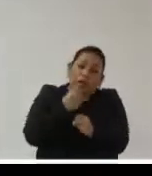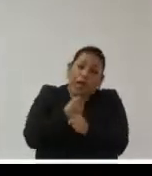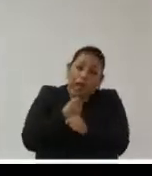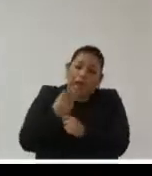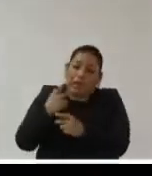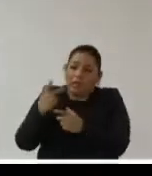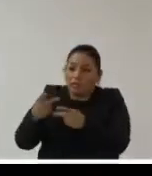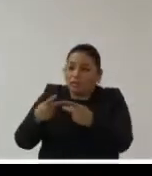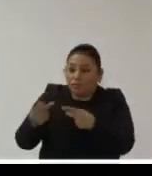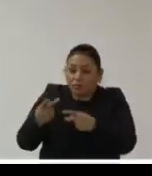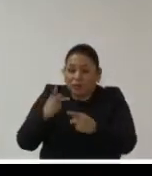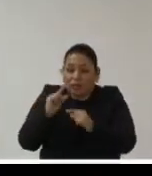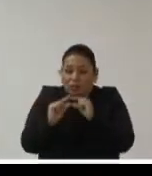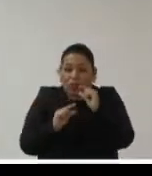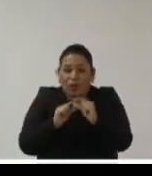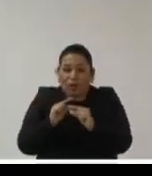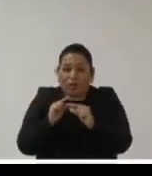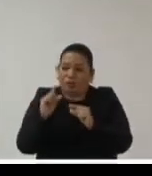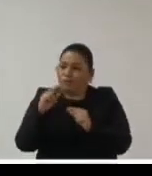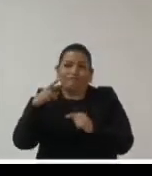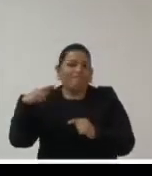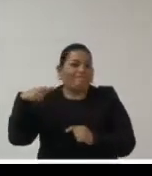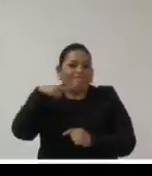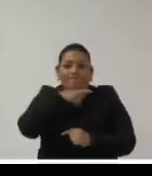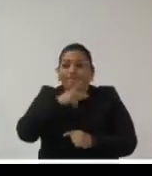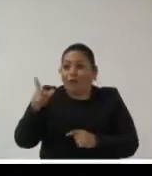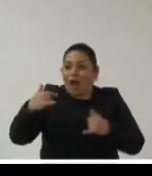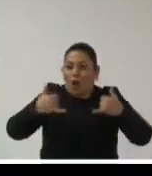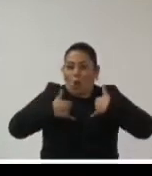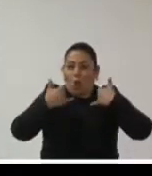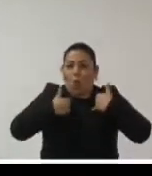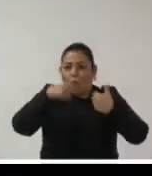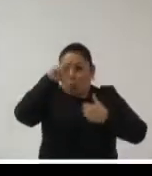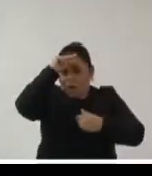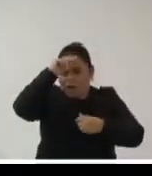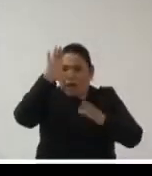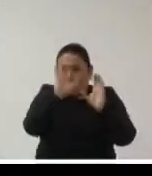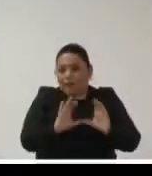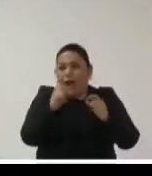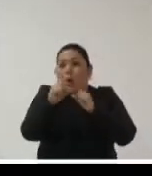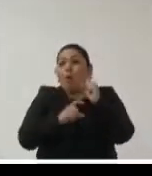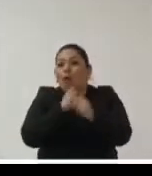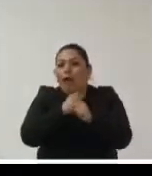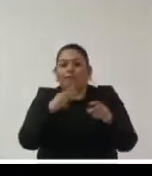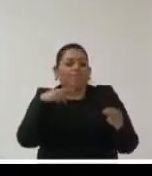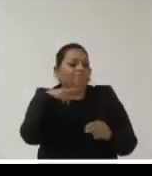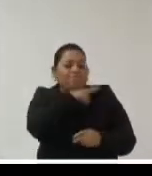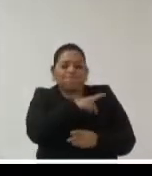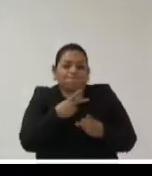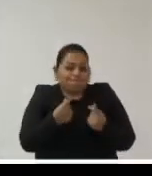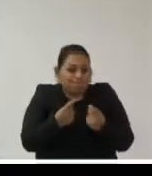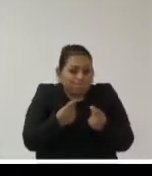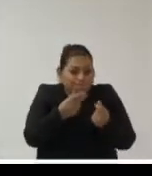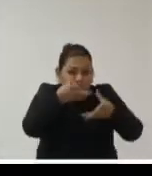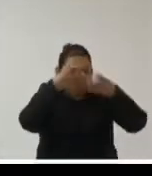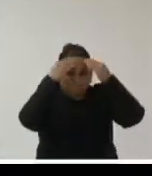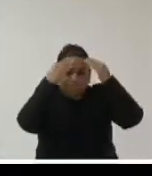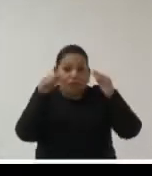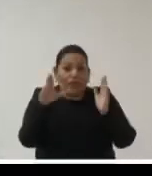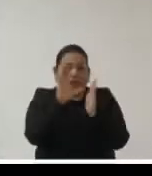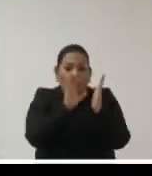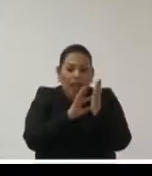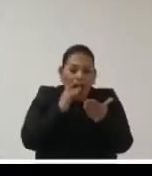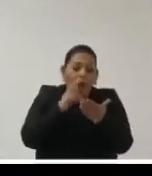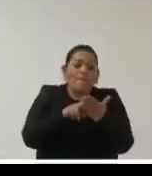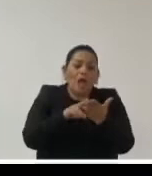inteligencia artificial necesito archivistas que estén formados en inteligencia artificial en un año y para eso necesito un currículo